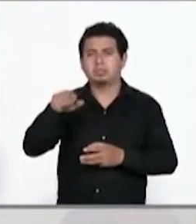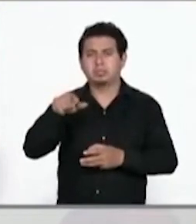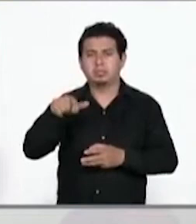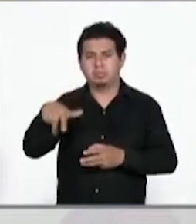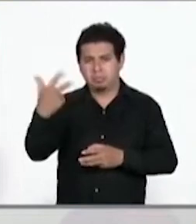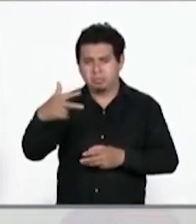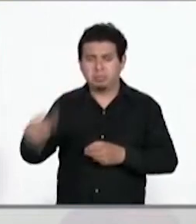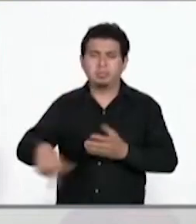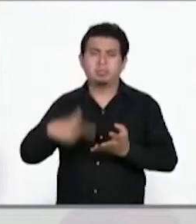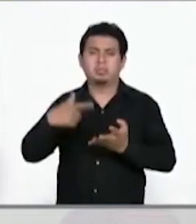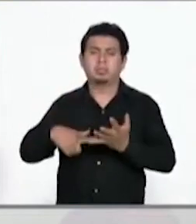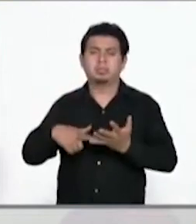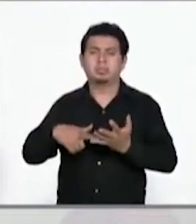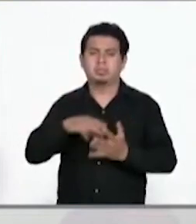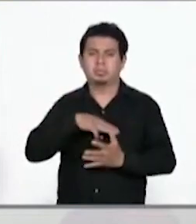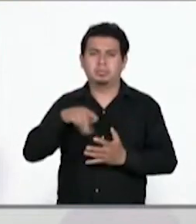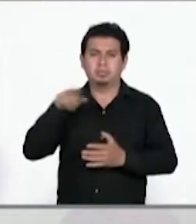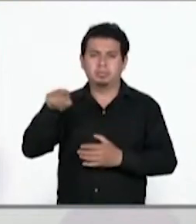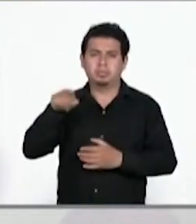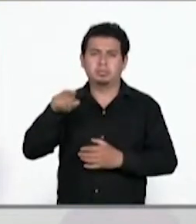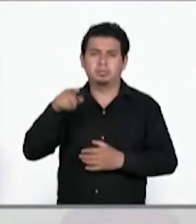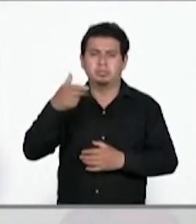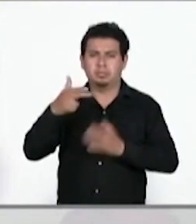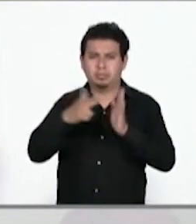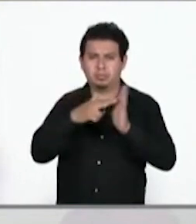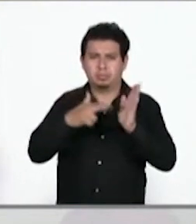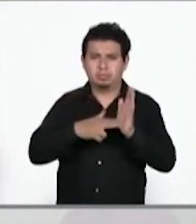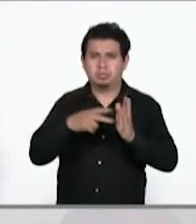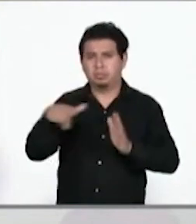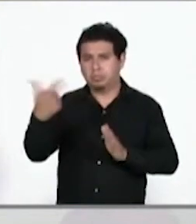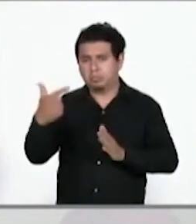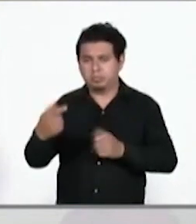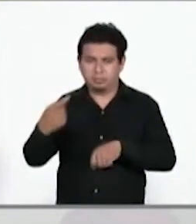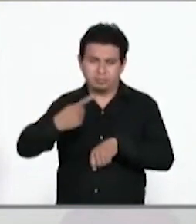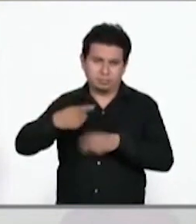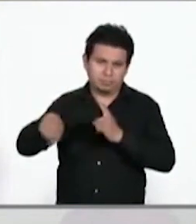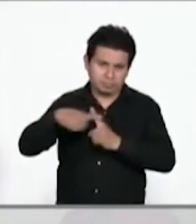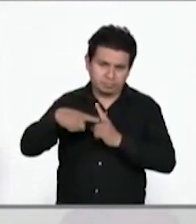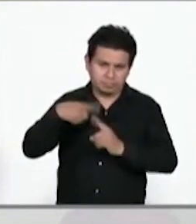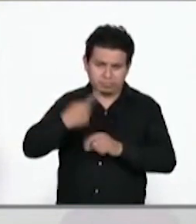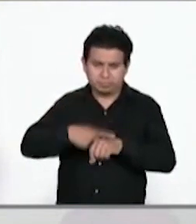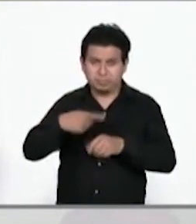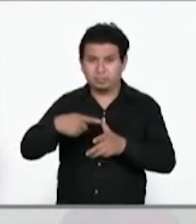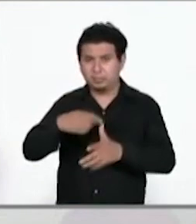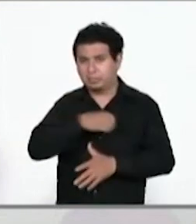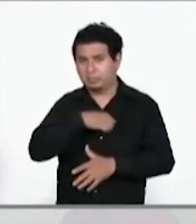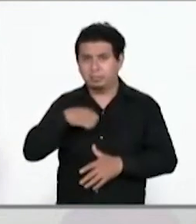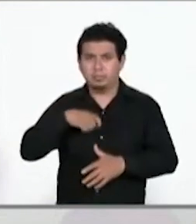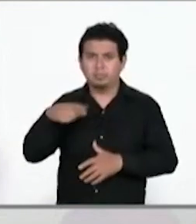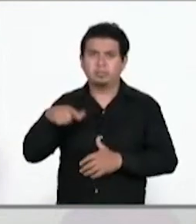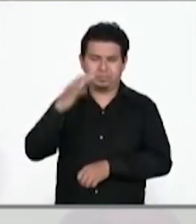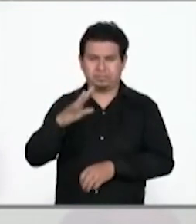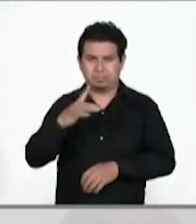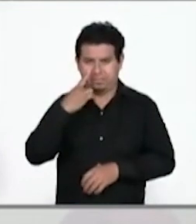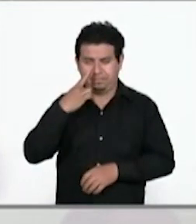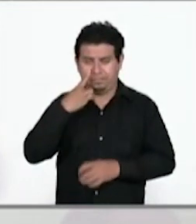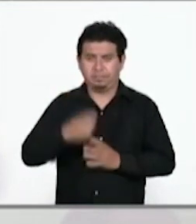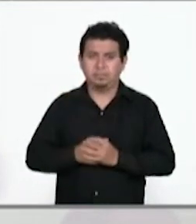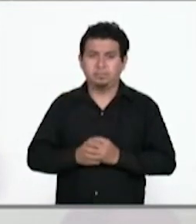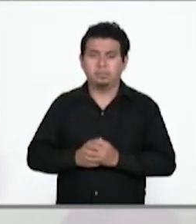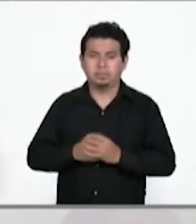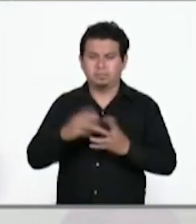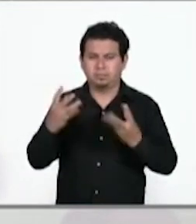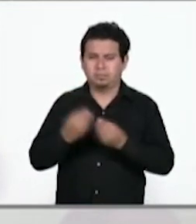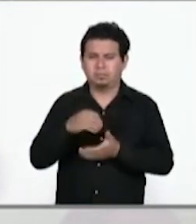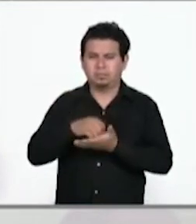Tuxtepec 2.172 y 288 muertes, Costa 1.624 y 156 defunciones. Tenemos